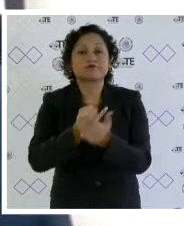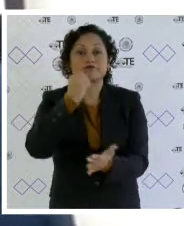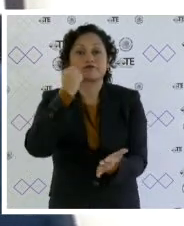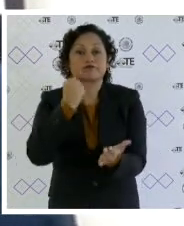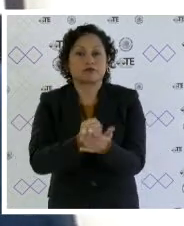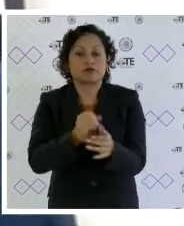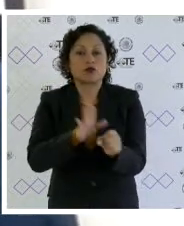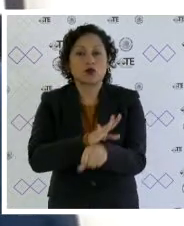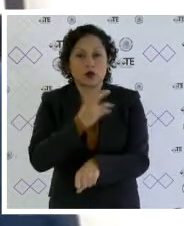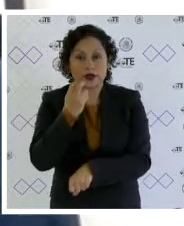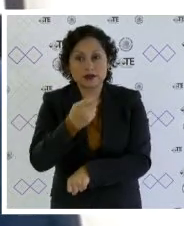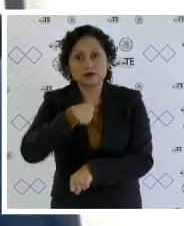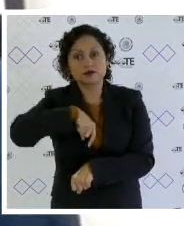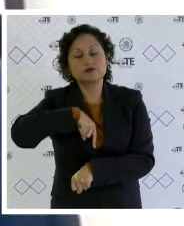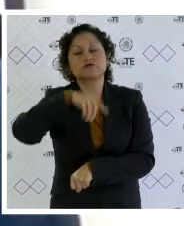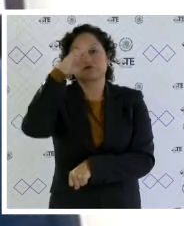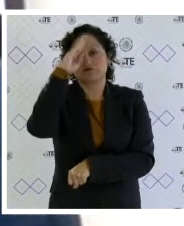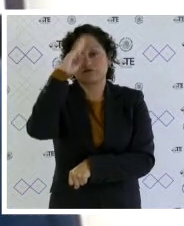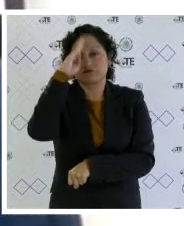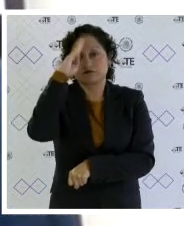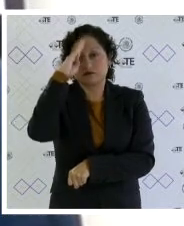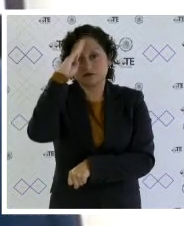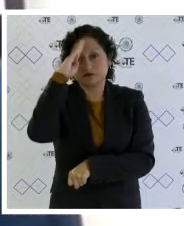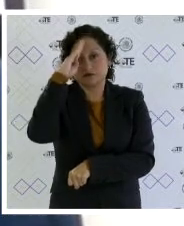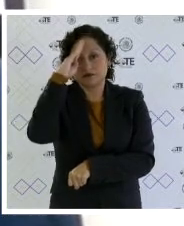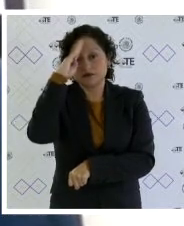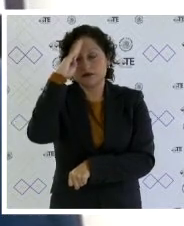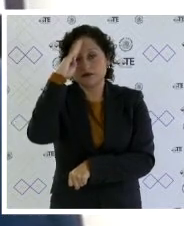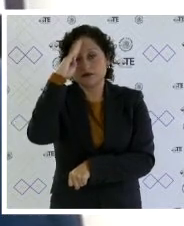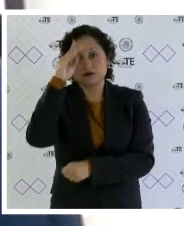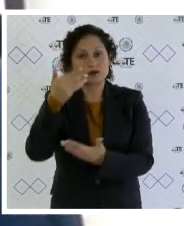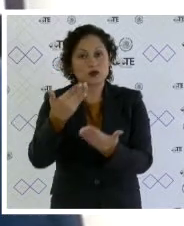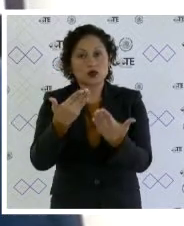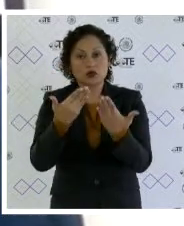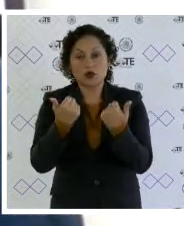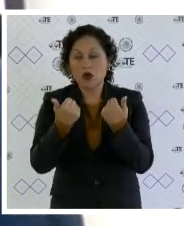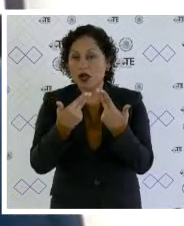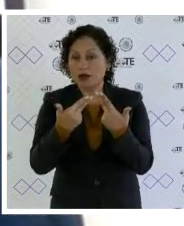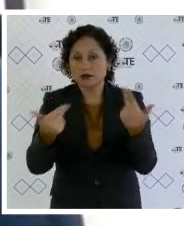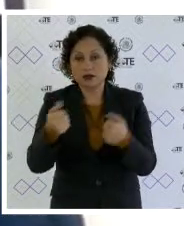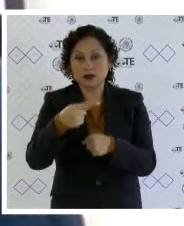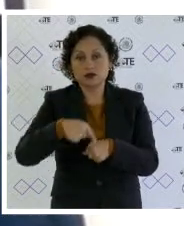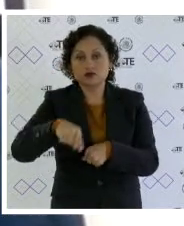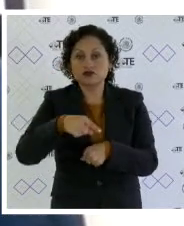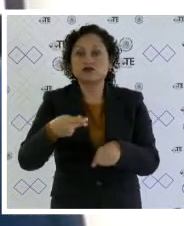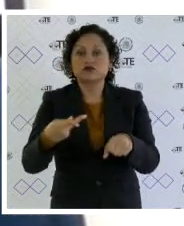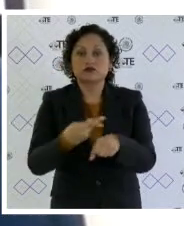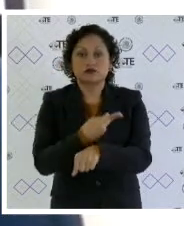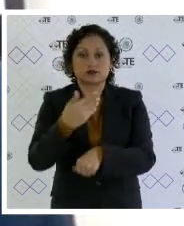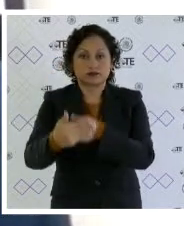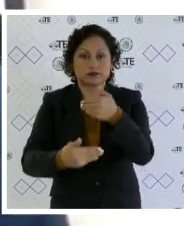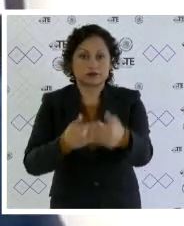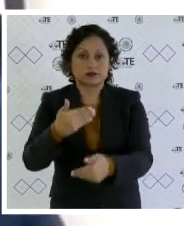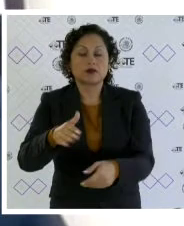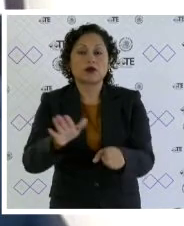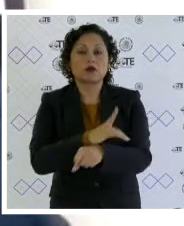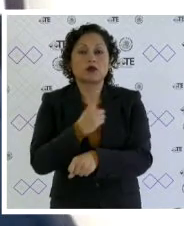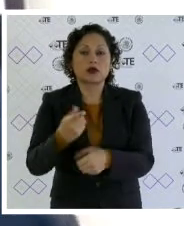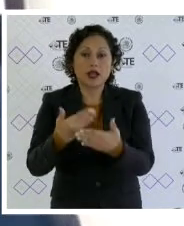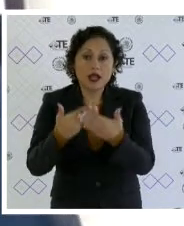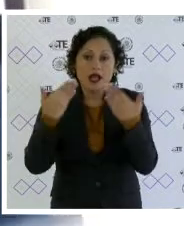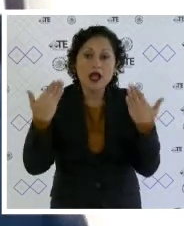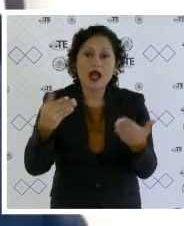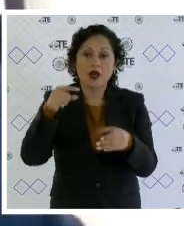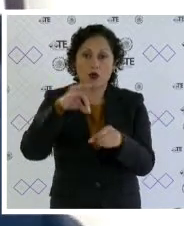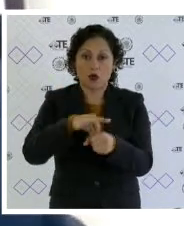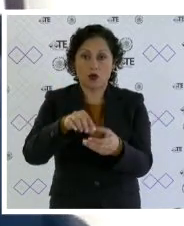a ningún fin práctico conduciría dicha circunstancia toda vez que la elección que ahora se impugna ha